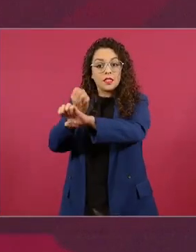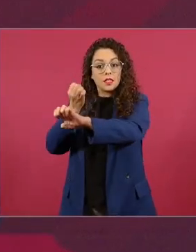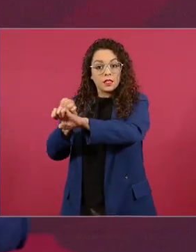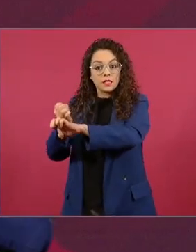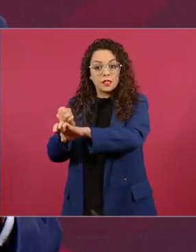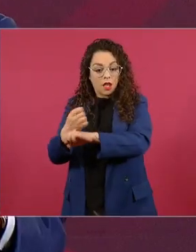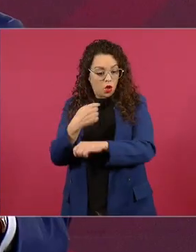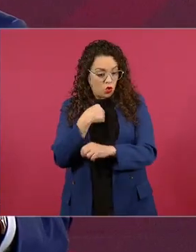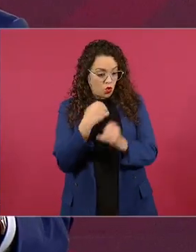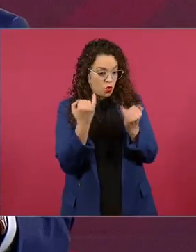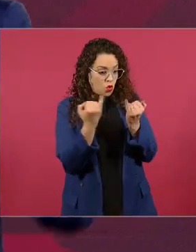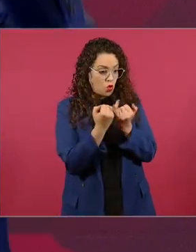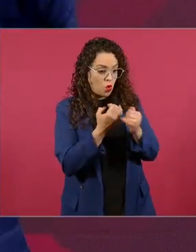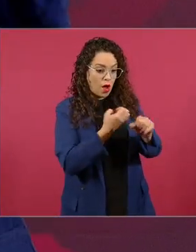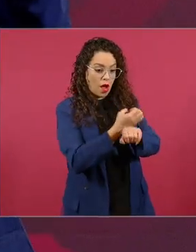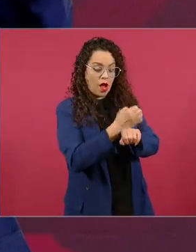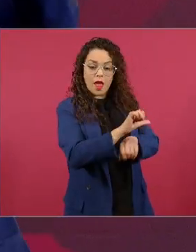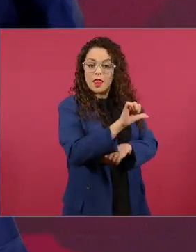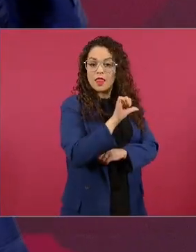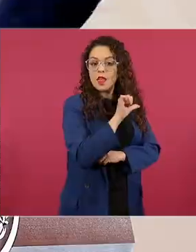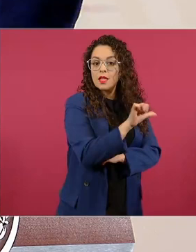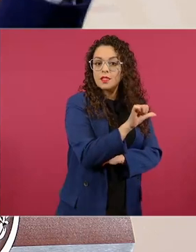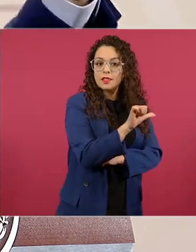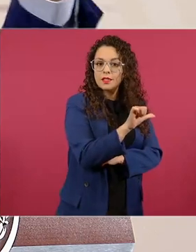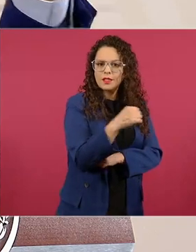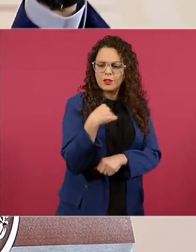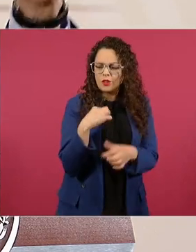esto para los jóvenes